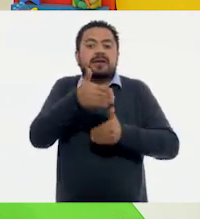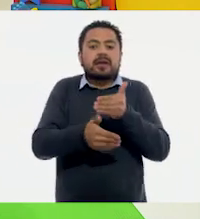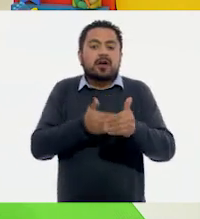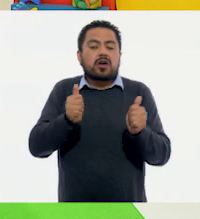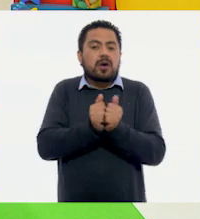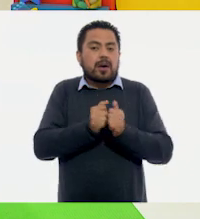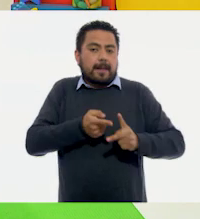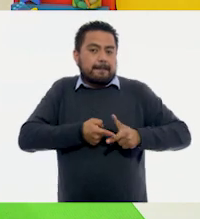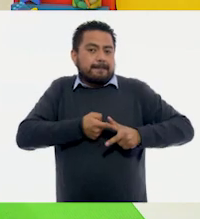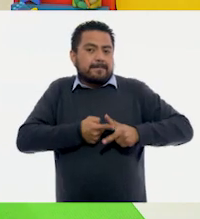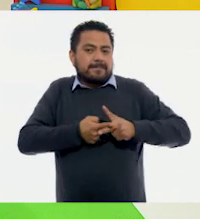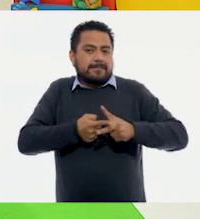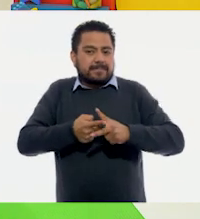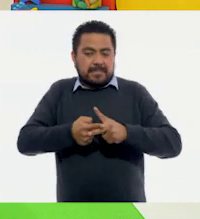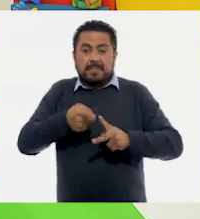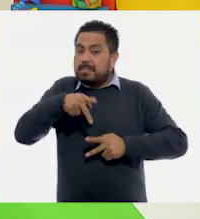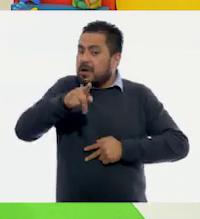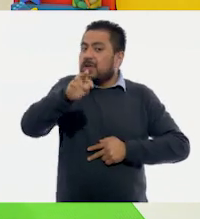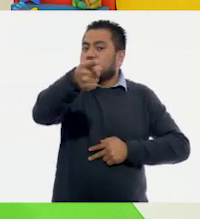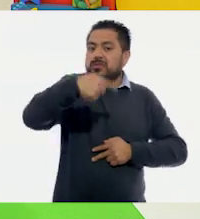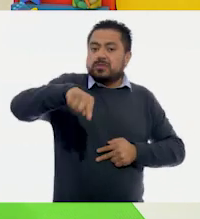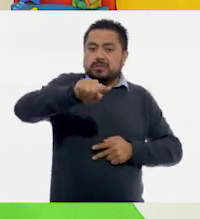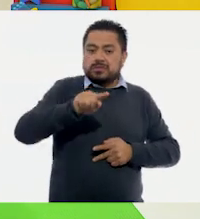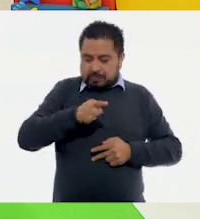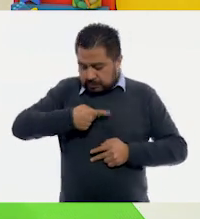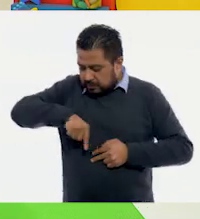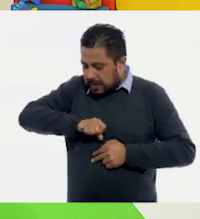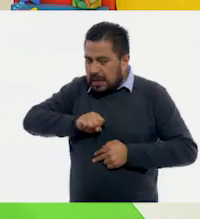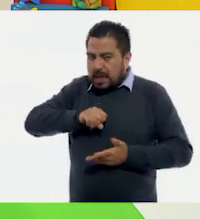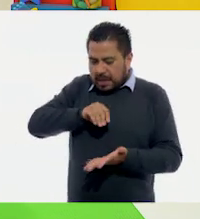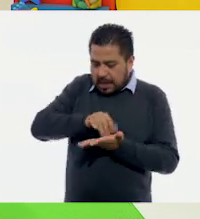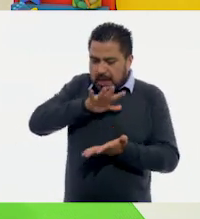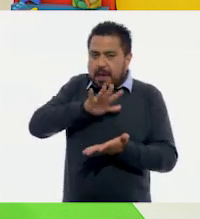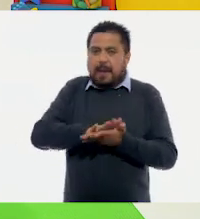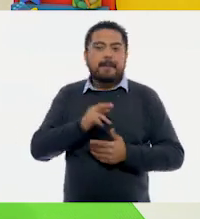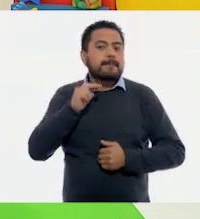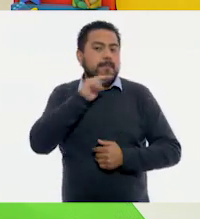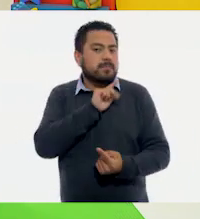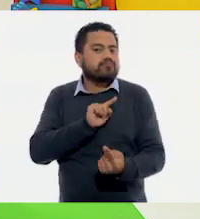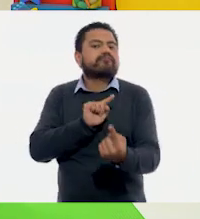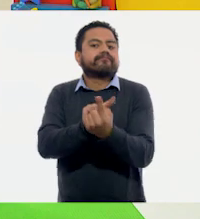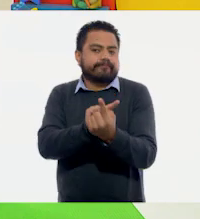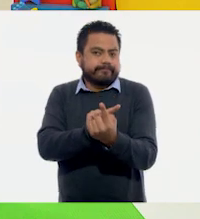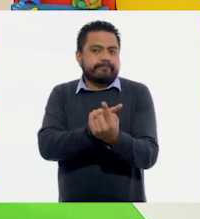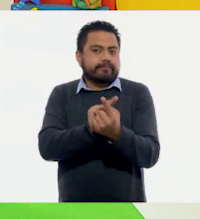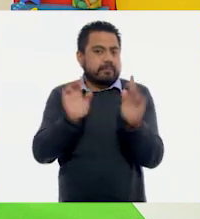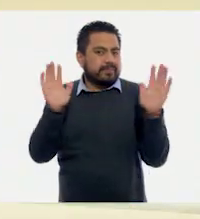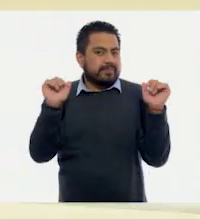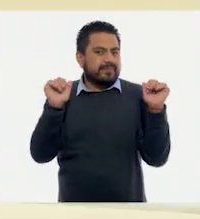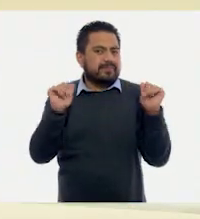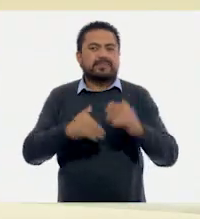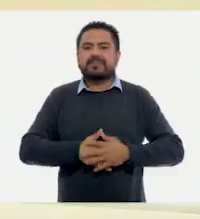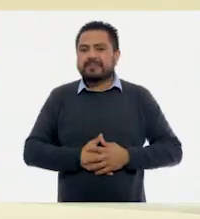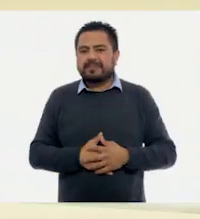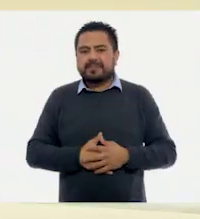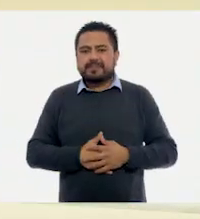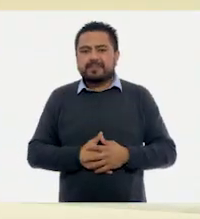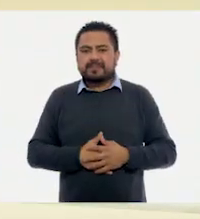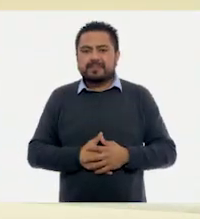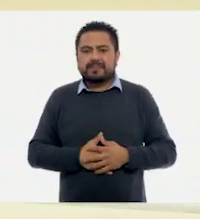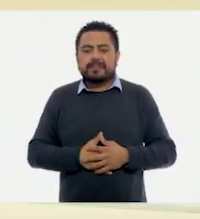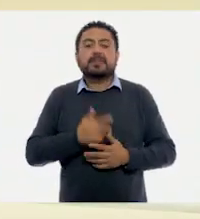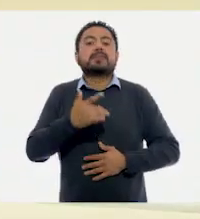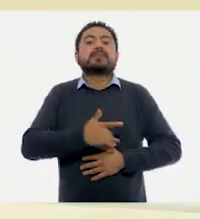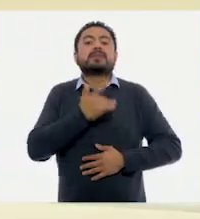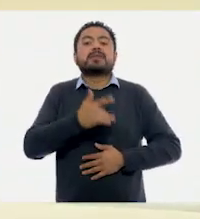pensamiento matemático. Pero ustedes y nosotras tenemos una cita muy pronto. Adiós. ¿Y qué